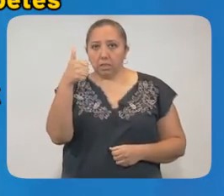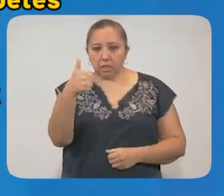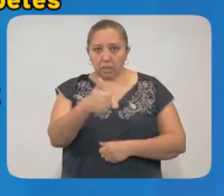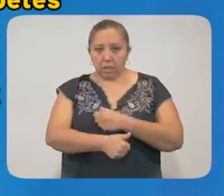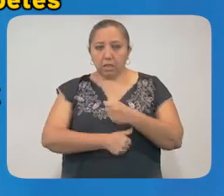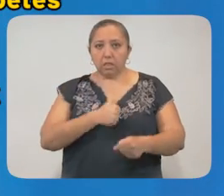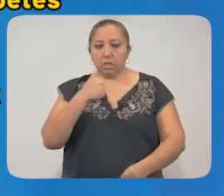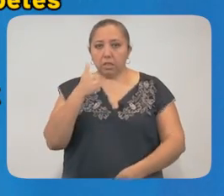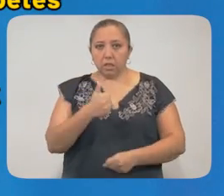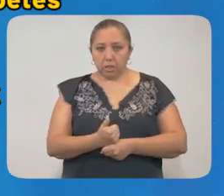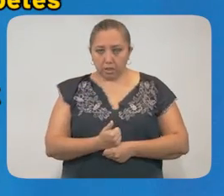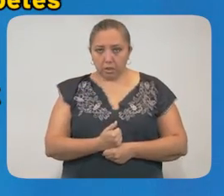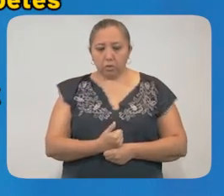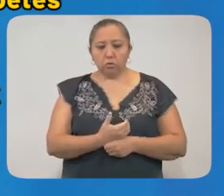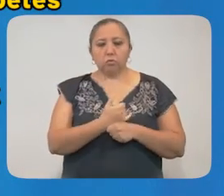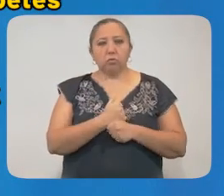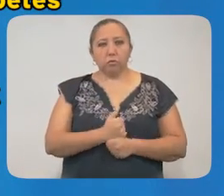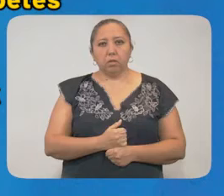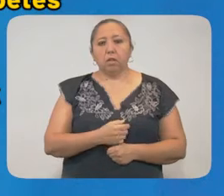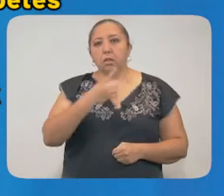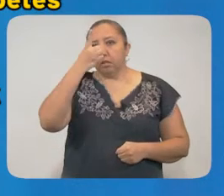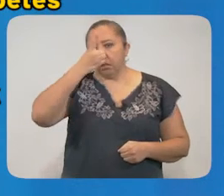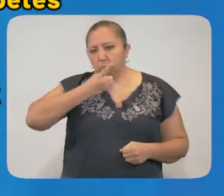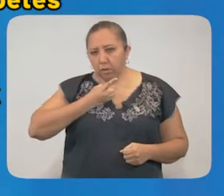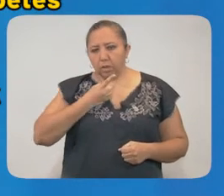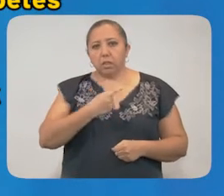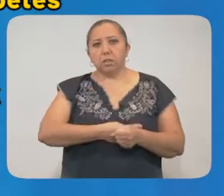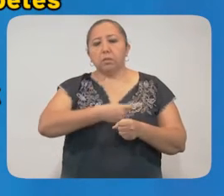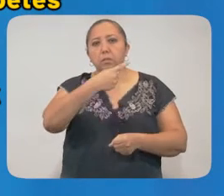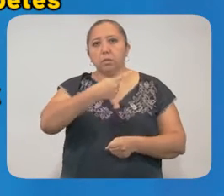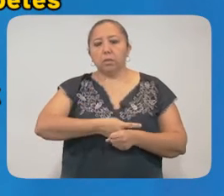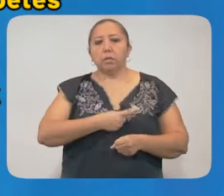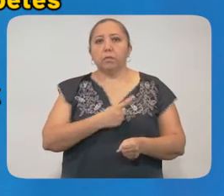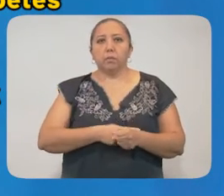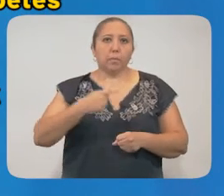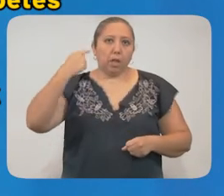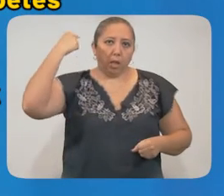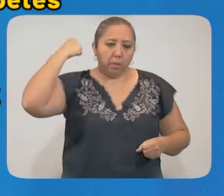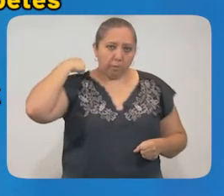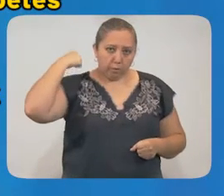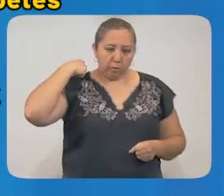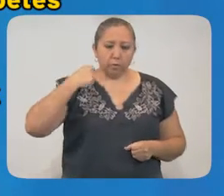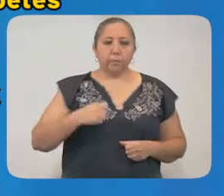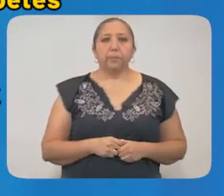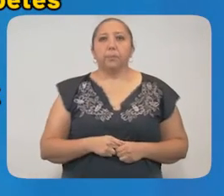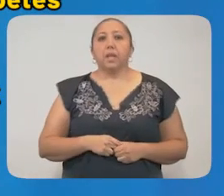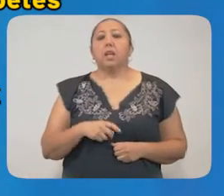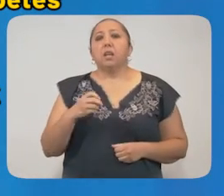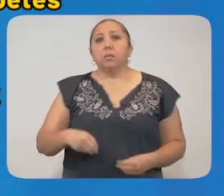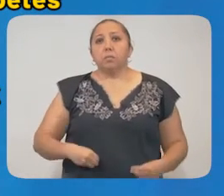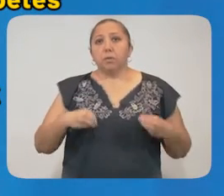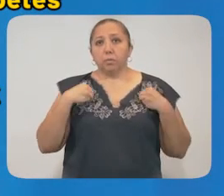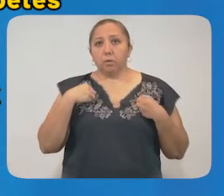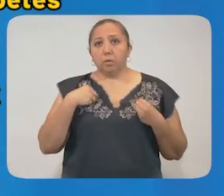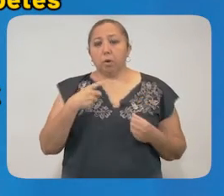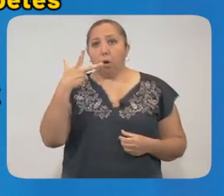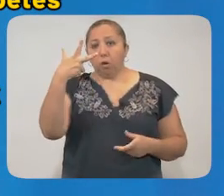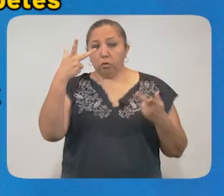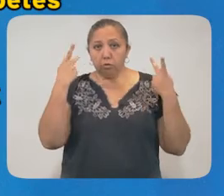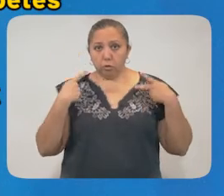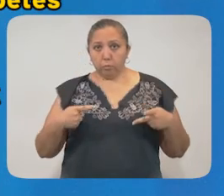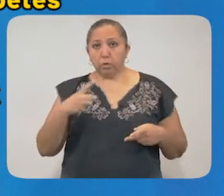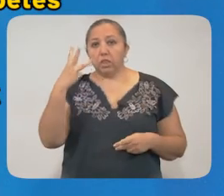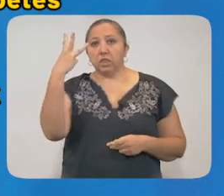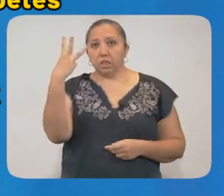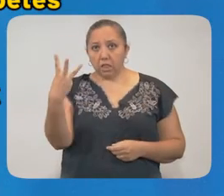años de Baca. Sufría además de diabetes, hipertensión y enfermedad pulmonar obstructiva crónica. Vivían con 8 personas,